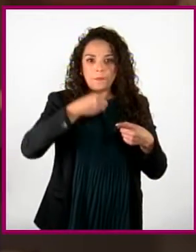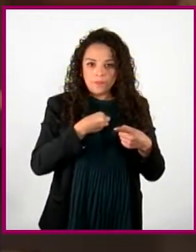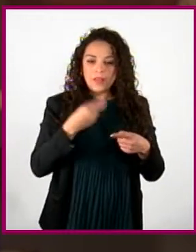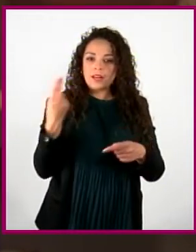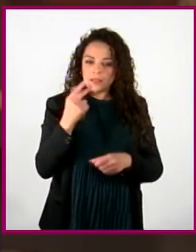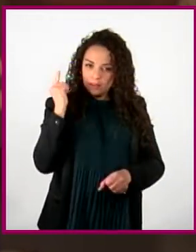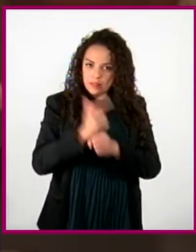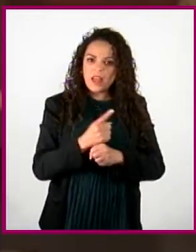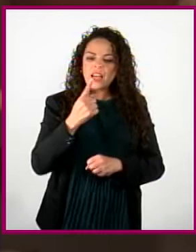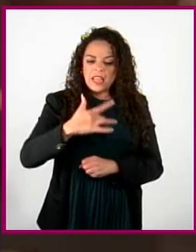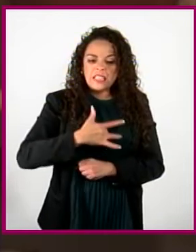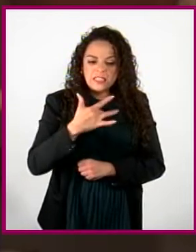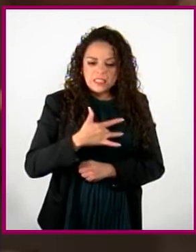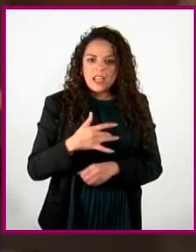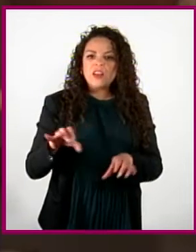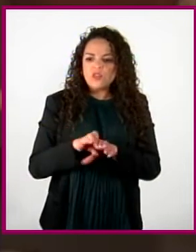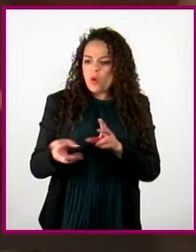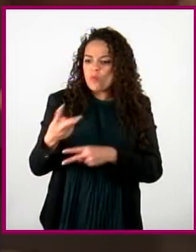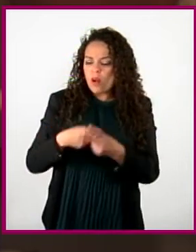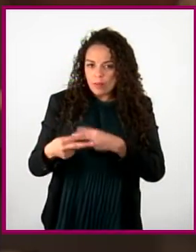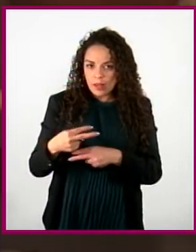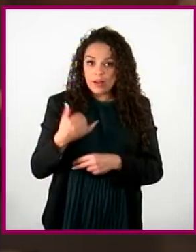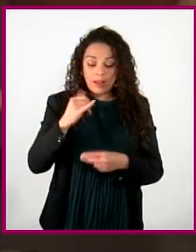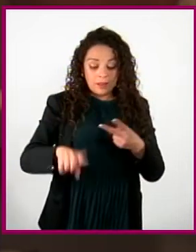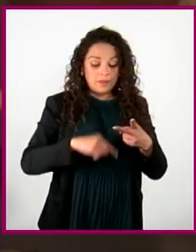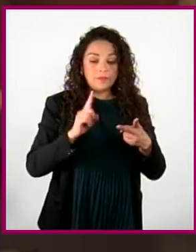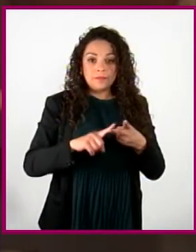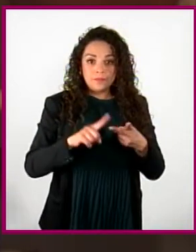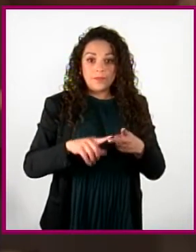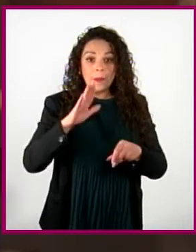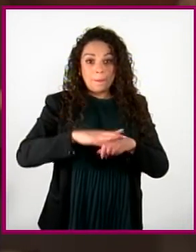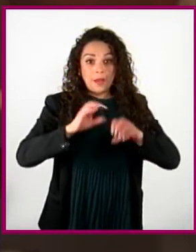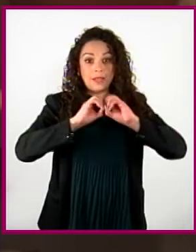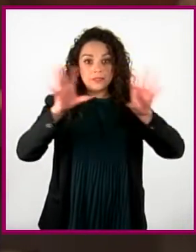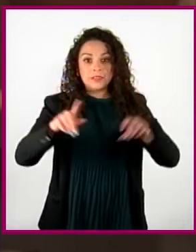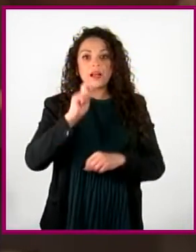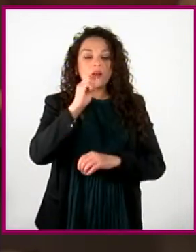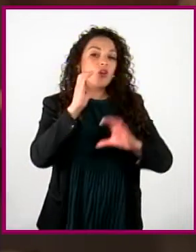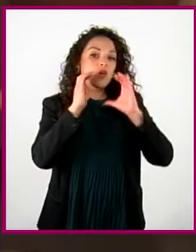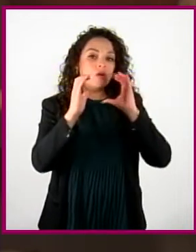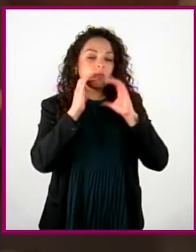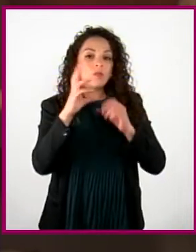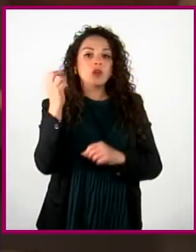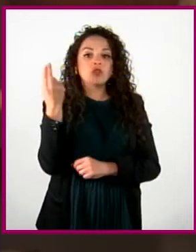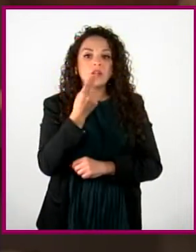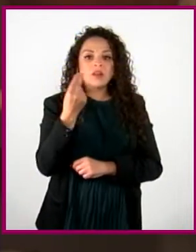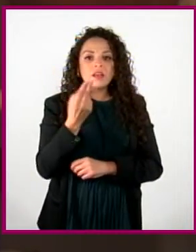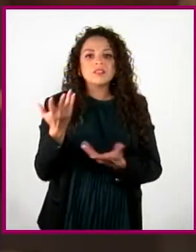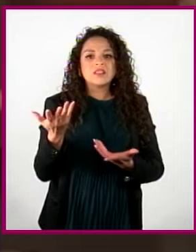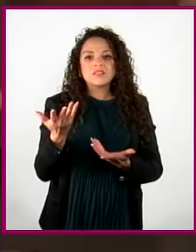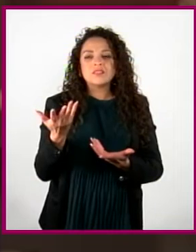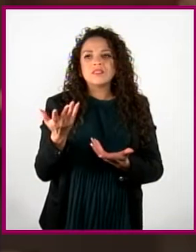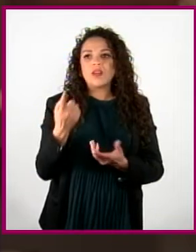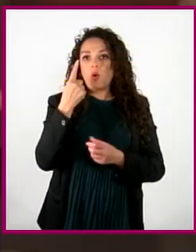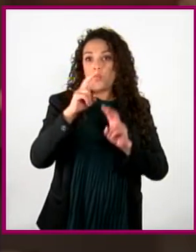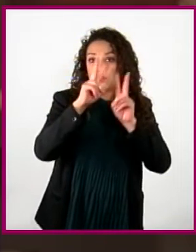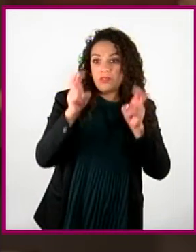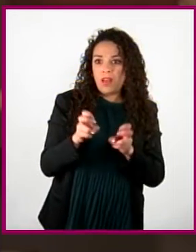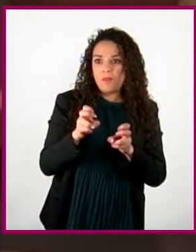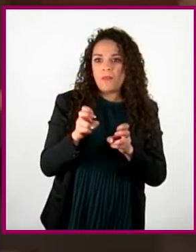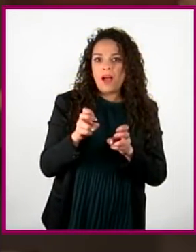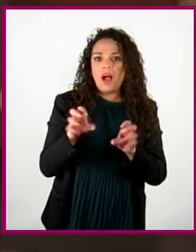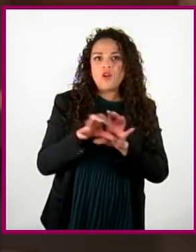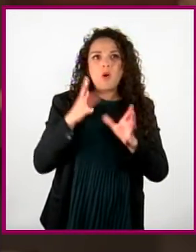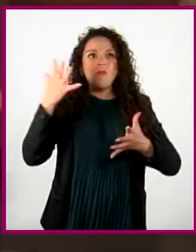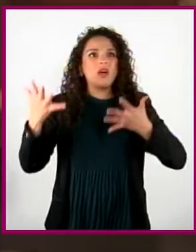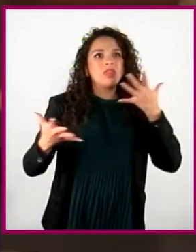genera. Y en segundo lugar, lo comunicas de manera más clara sin meter más rollos en un mismo asunto. Te aseguro